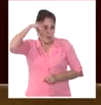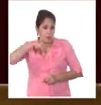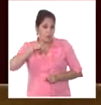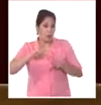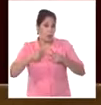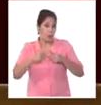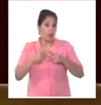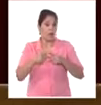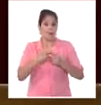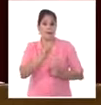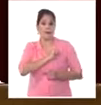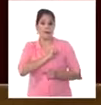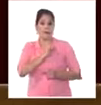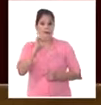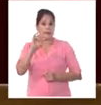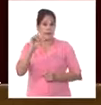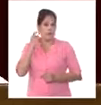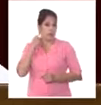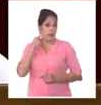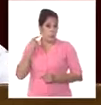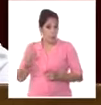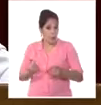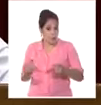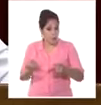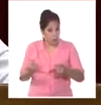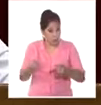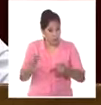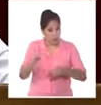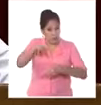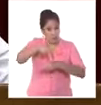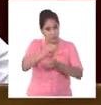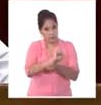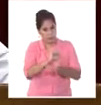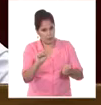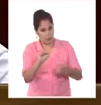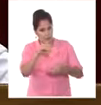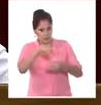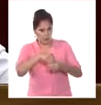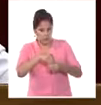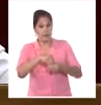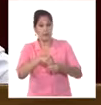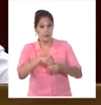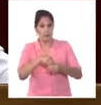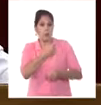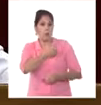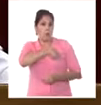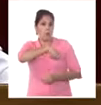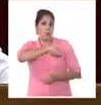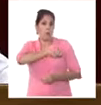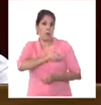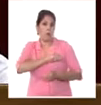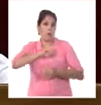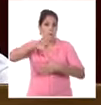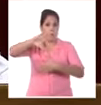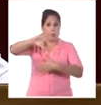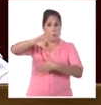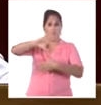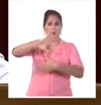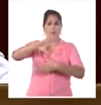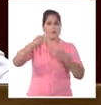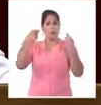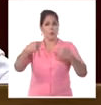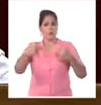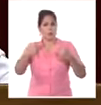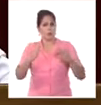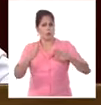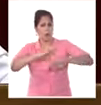colonialismo y 60 años de neocolonialismo. Es la reacción de un continente y de un mundo plagado de injusticias.